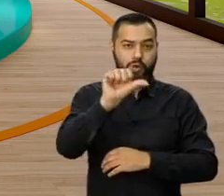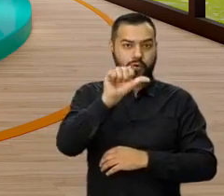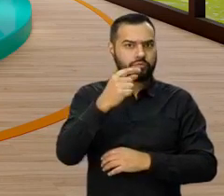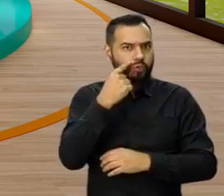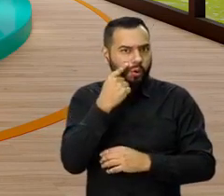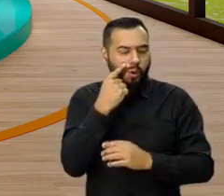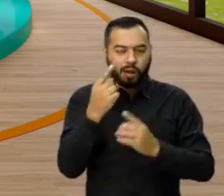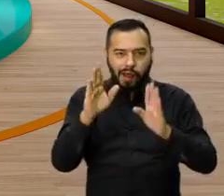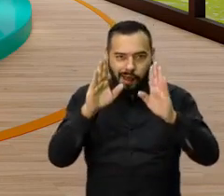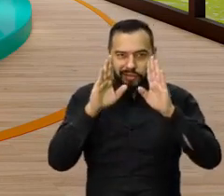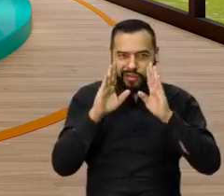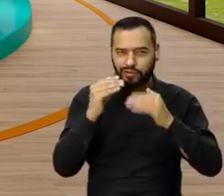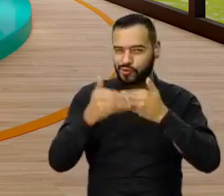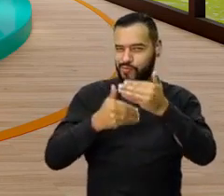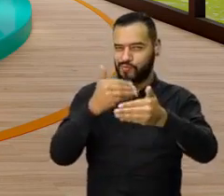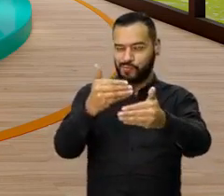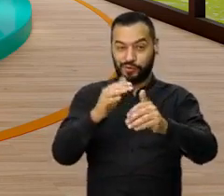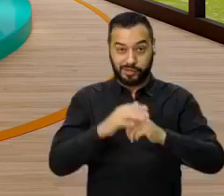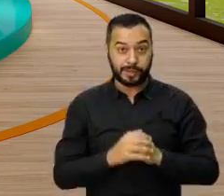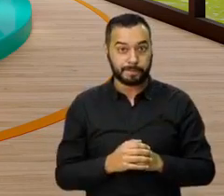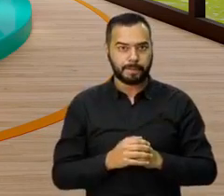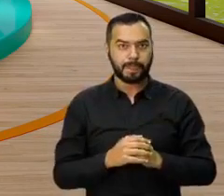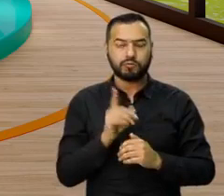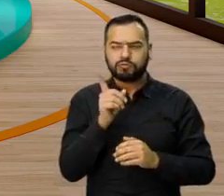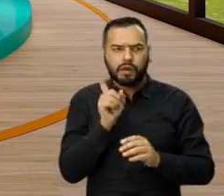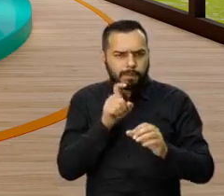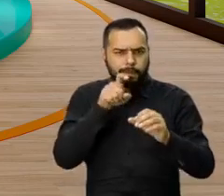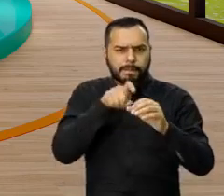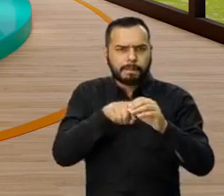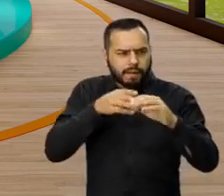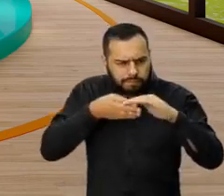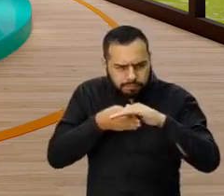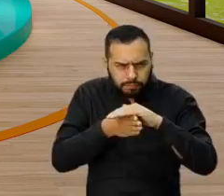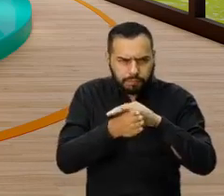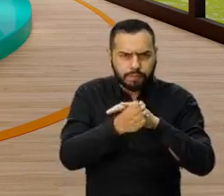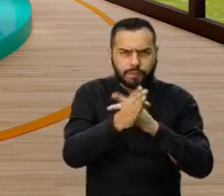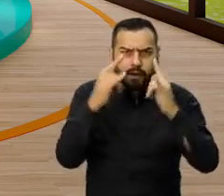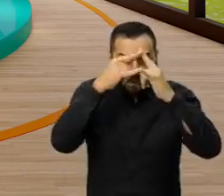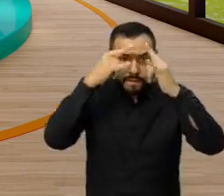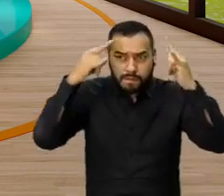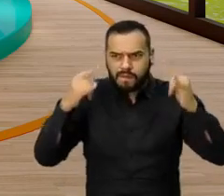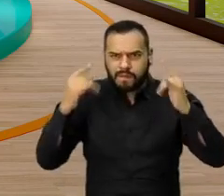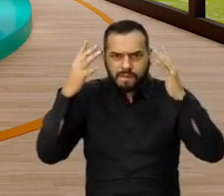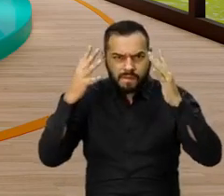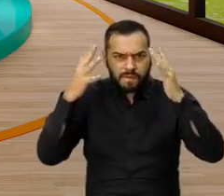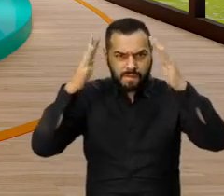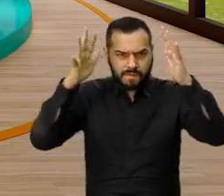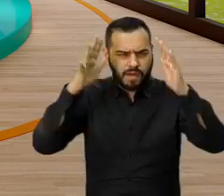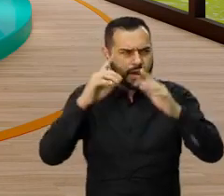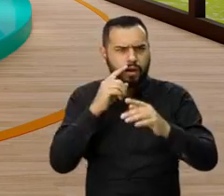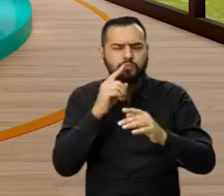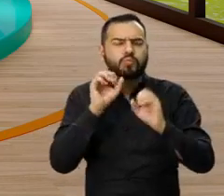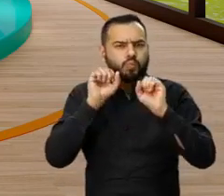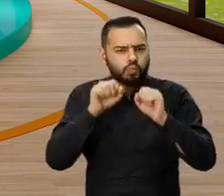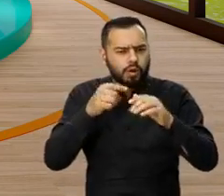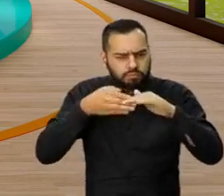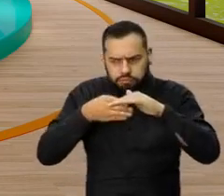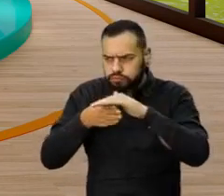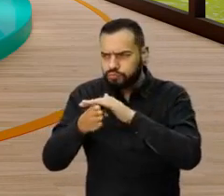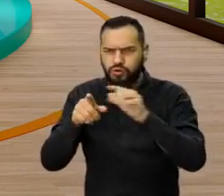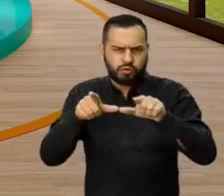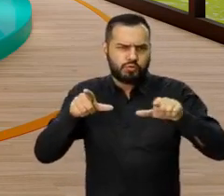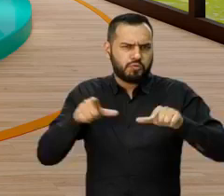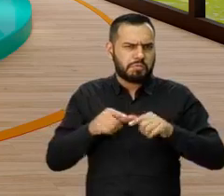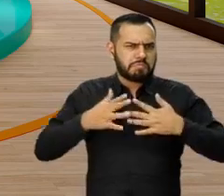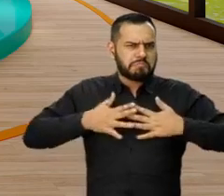programación. Si ustedes aún no han ingresado a nuestra feria todavía, pues están a tiempo para que se conecten y desde su lugar favorito